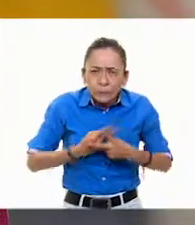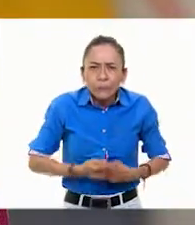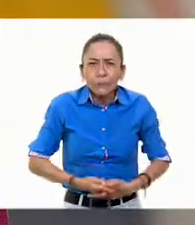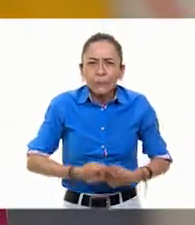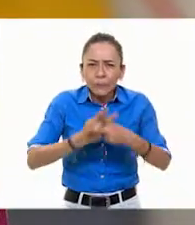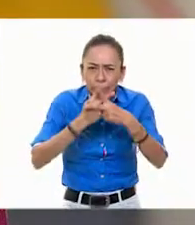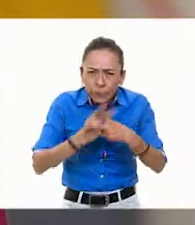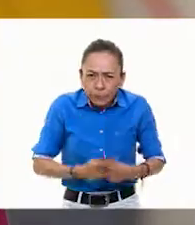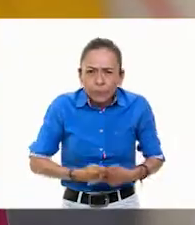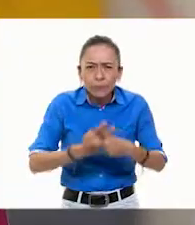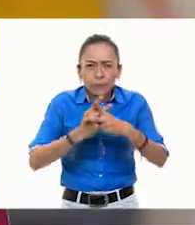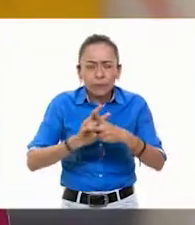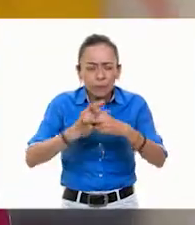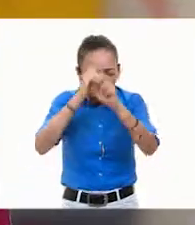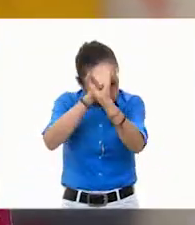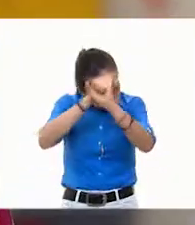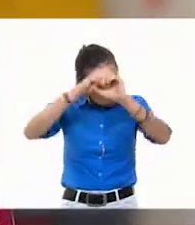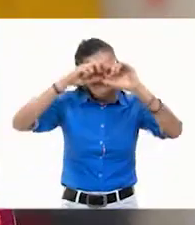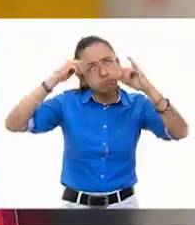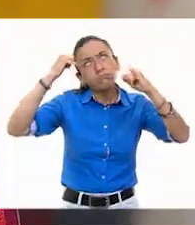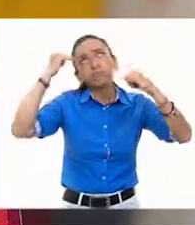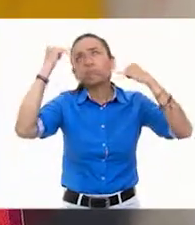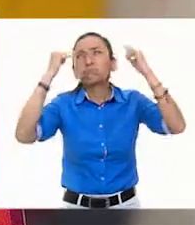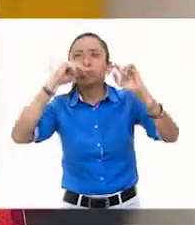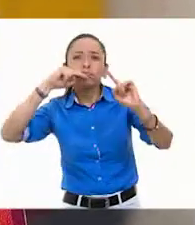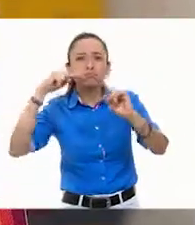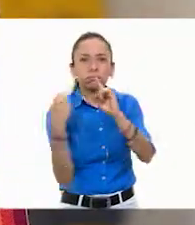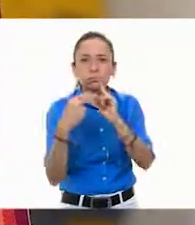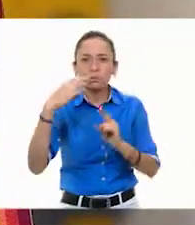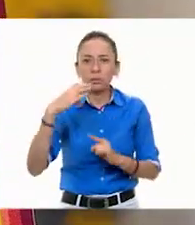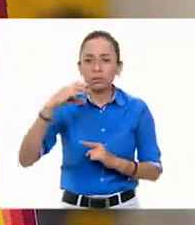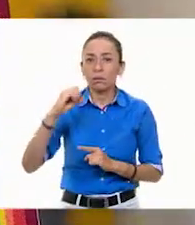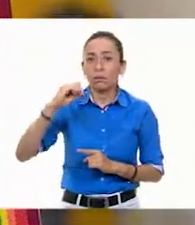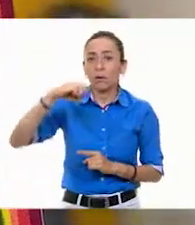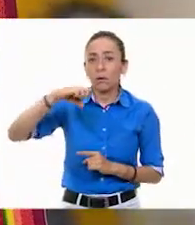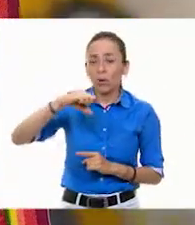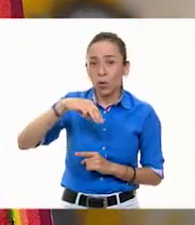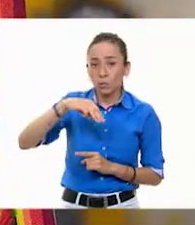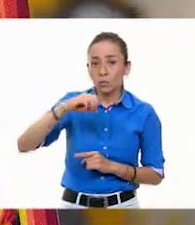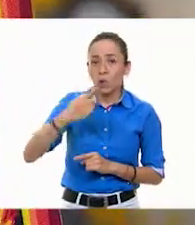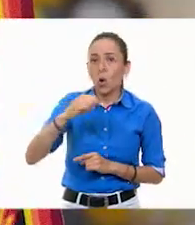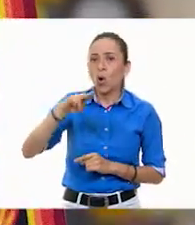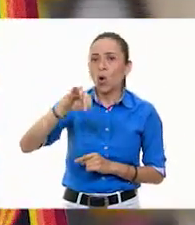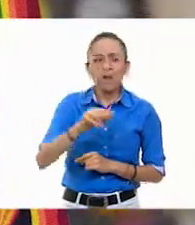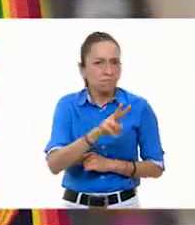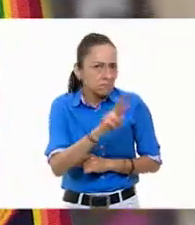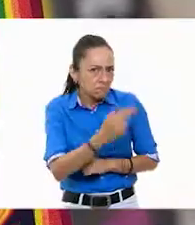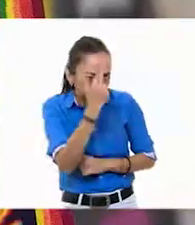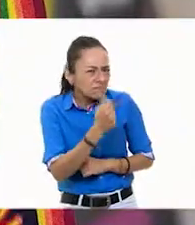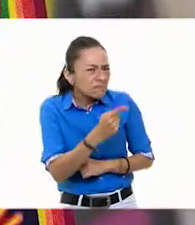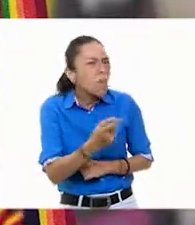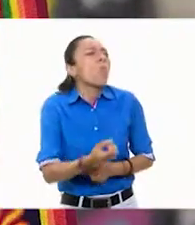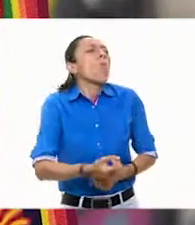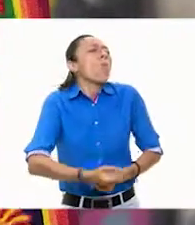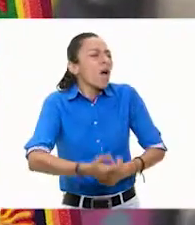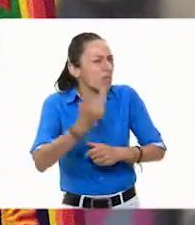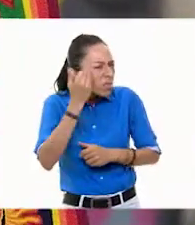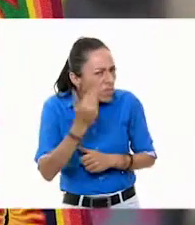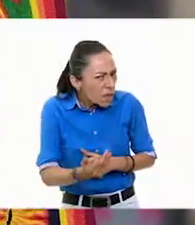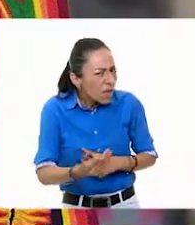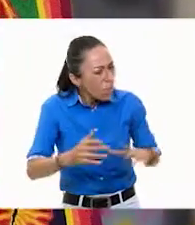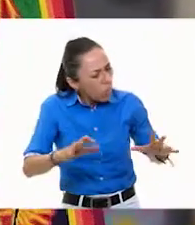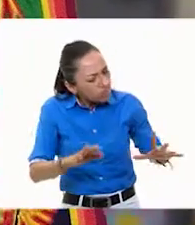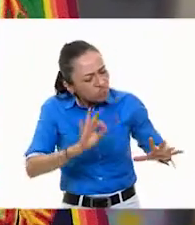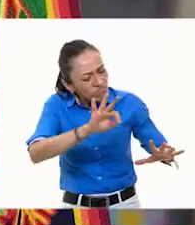Exactamente. ¿Cuánto tiempo aproximadamente, maestro Ale, se lleva una obra como esta? ¿Estamos hablando de unos seis